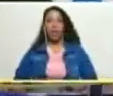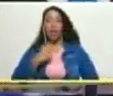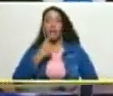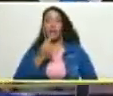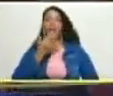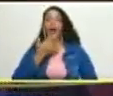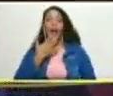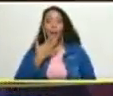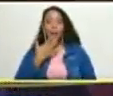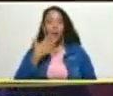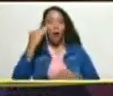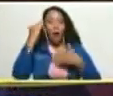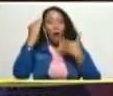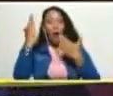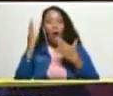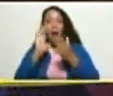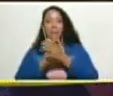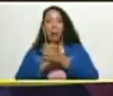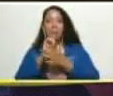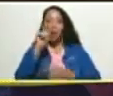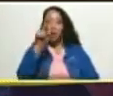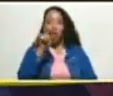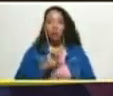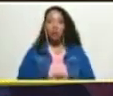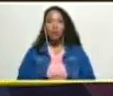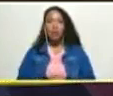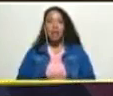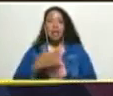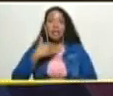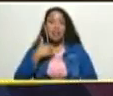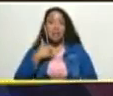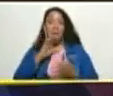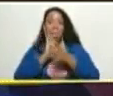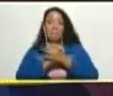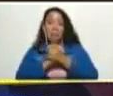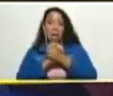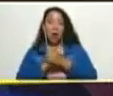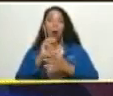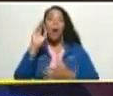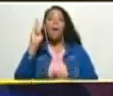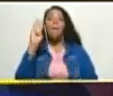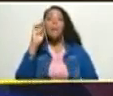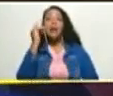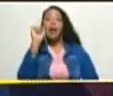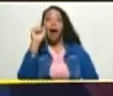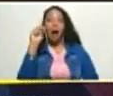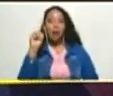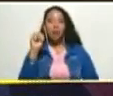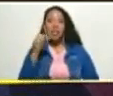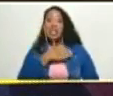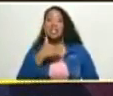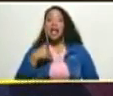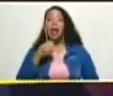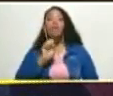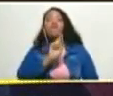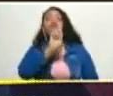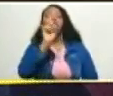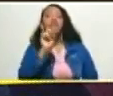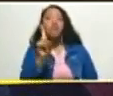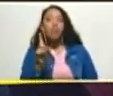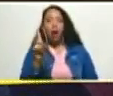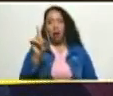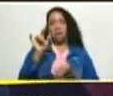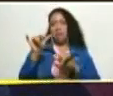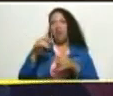Nichols si mi amigo Brian Nichols quisiera preguntarse él